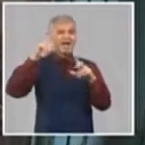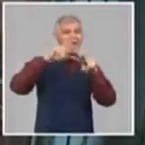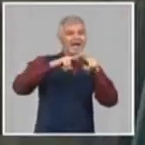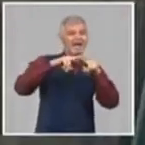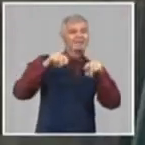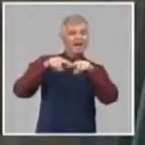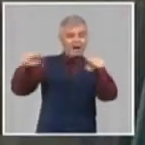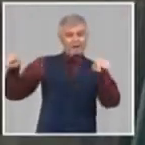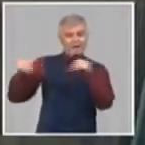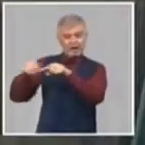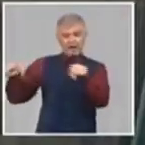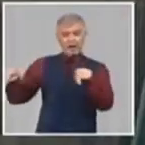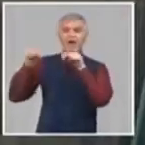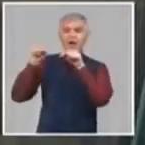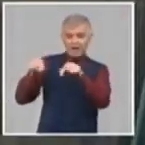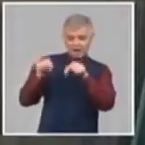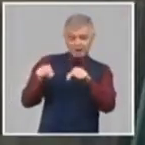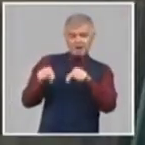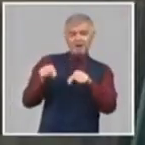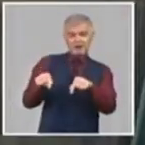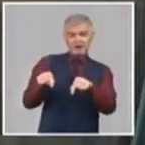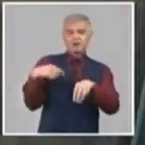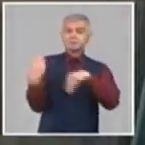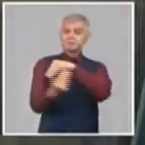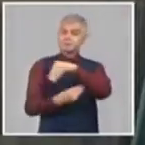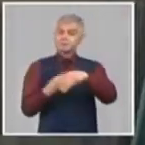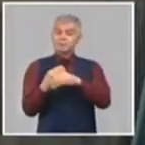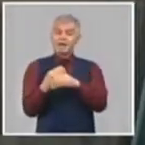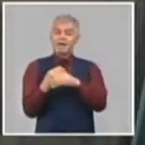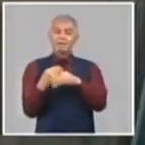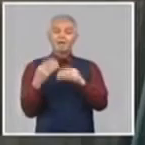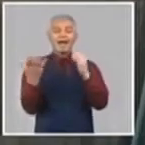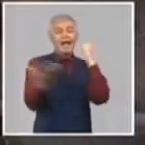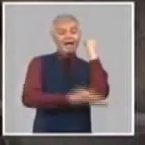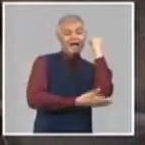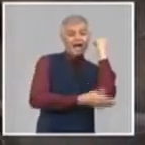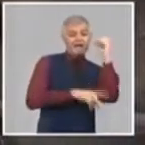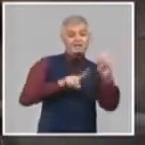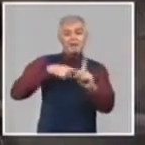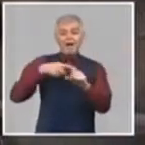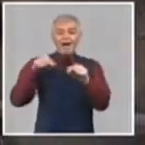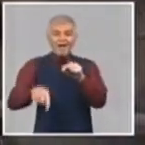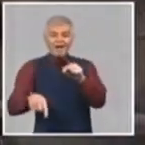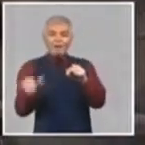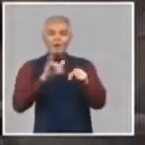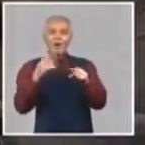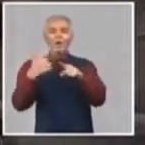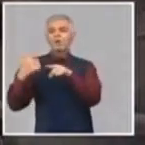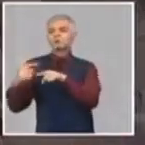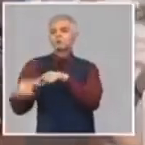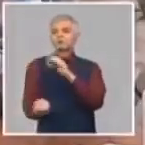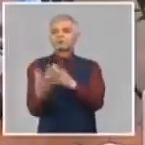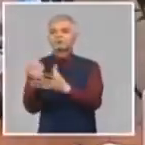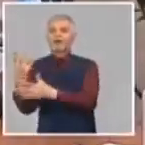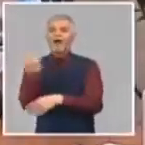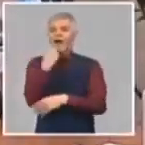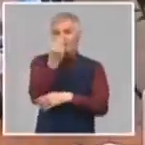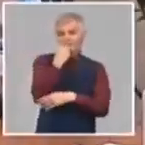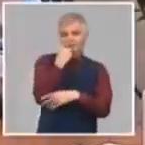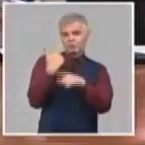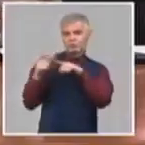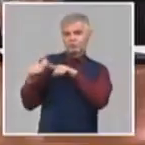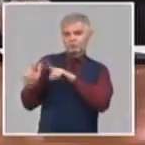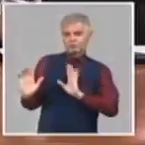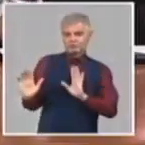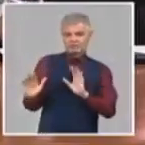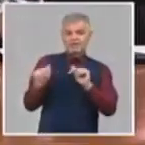y que van a rotar después, cuando salgan esos alimentos en ciclo corto, se siembran de caña ya en la etapa de frío. ¿Mejor aprovechamiento entonces de